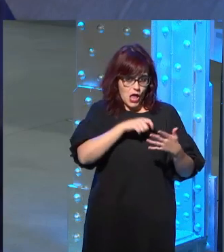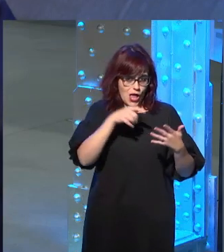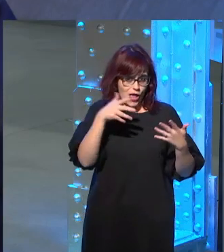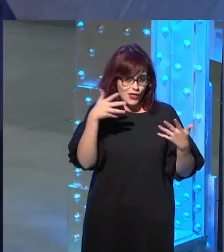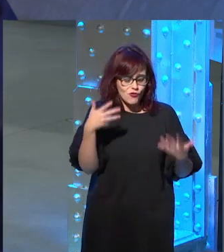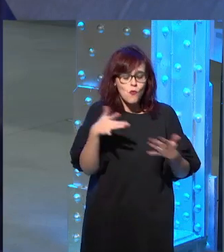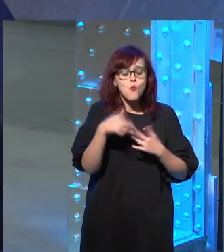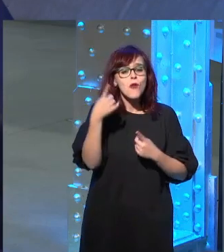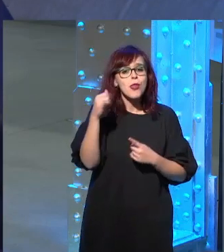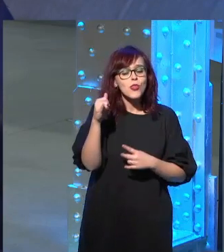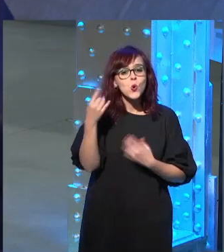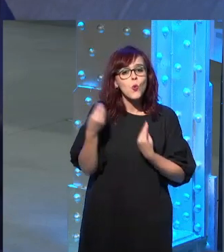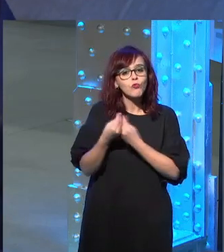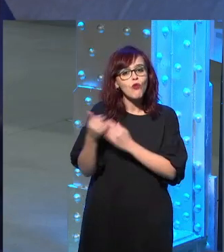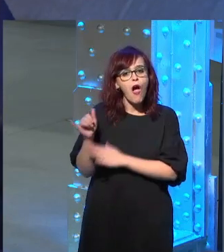una vez en avión